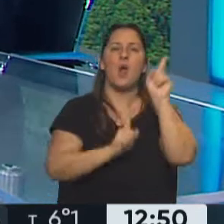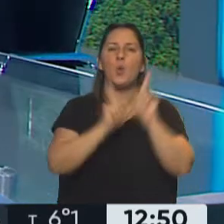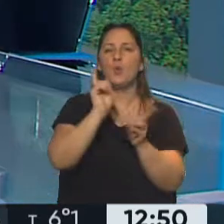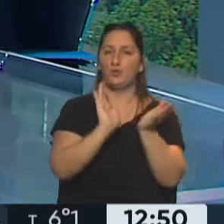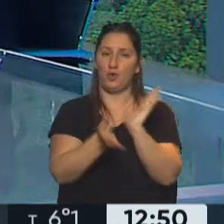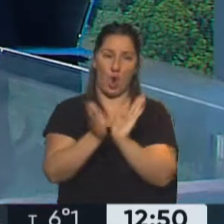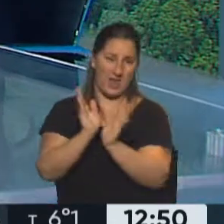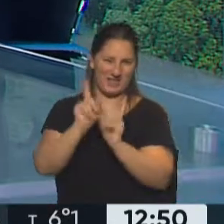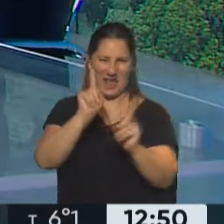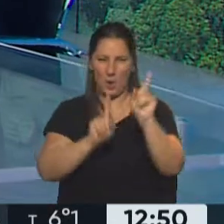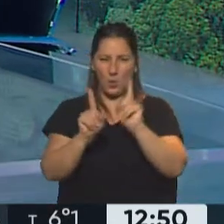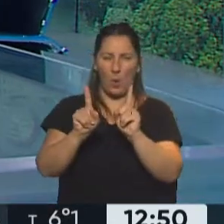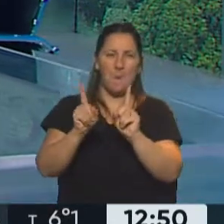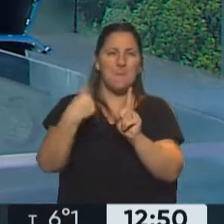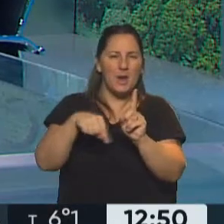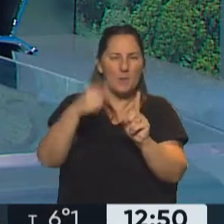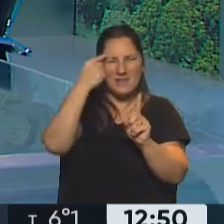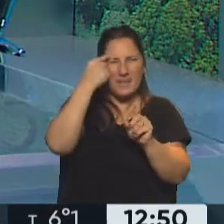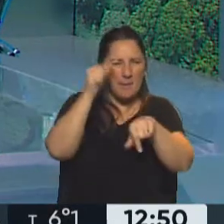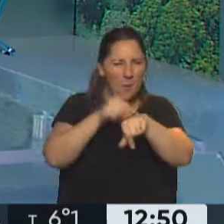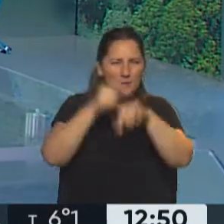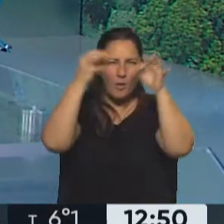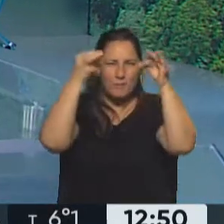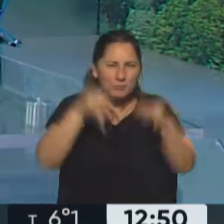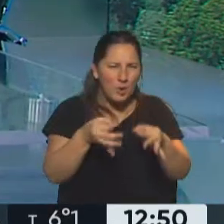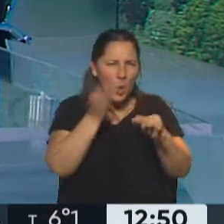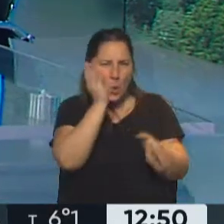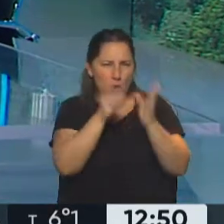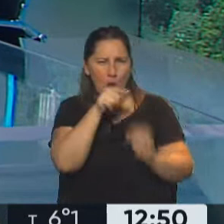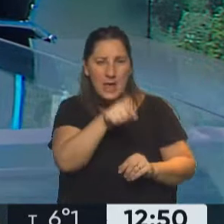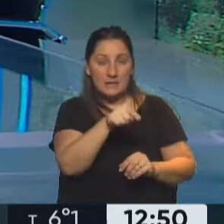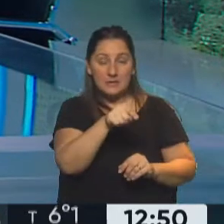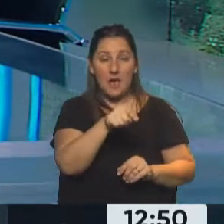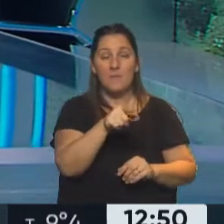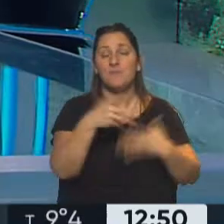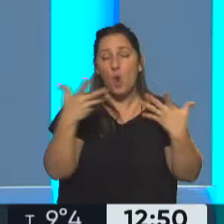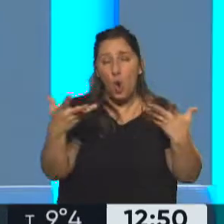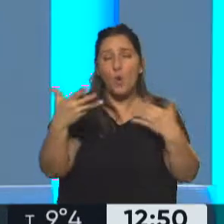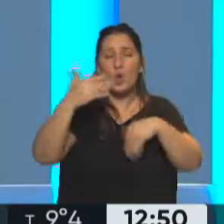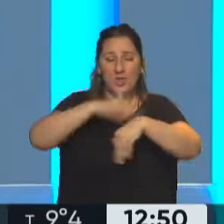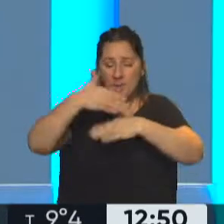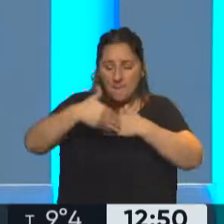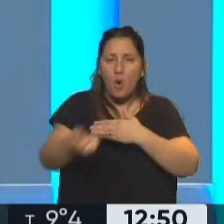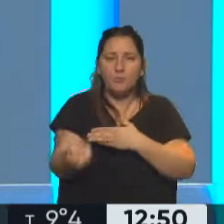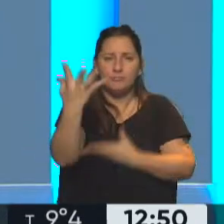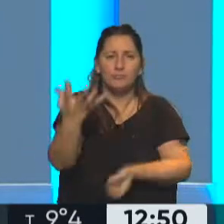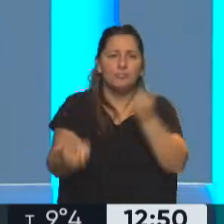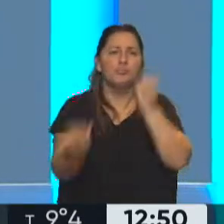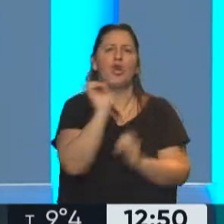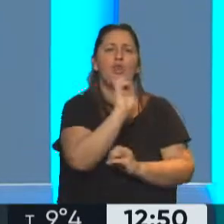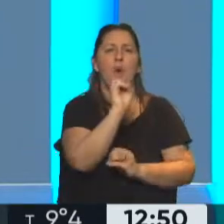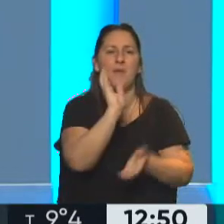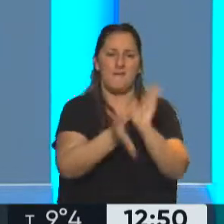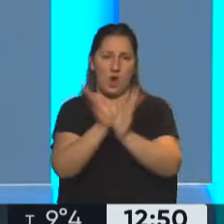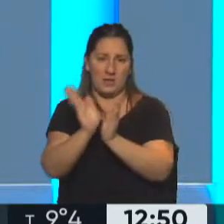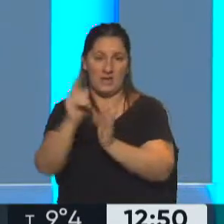todavía no se pensaron como tales. Entonces, seguramente van insurgiendo muchas más que habrá que ir agregando. En este caso